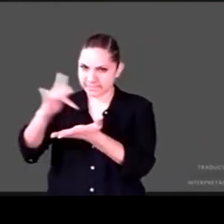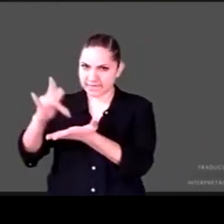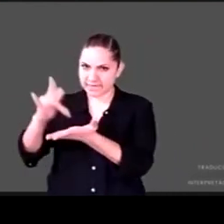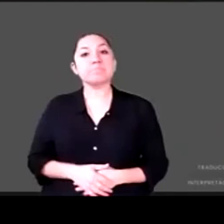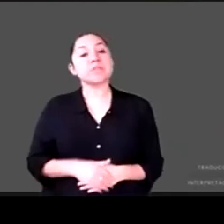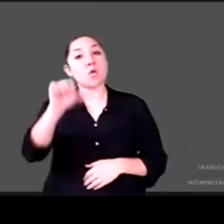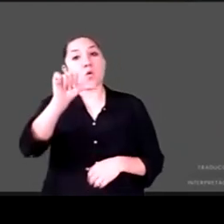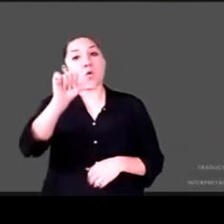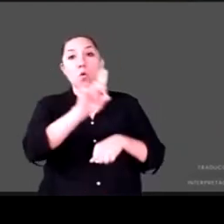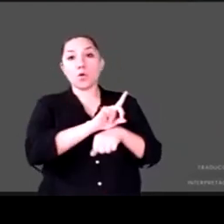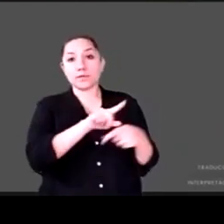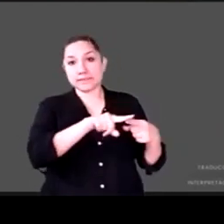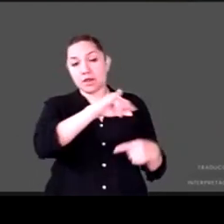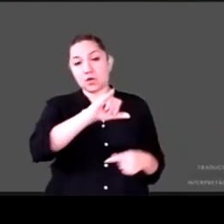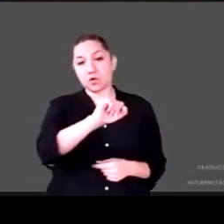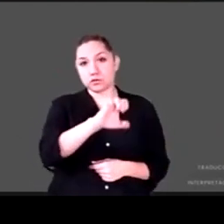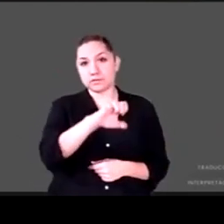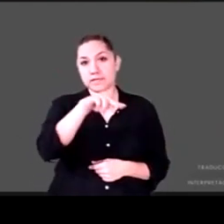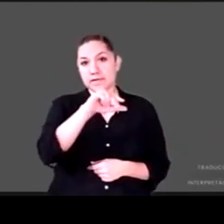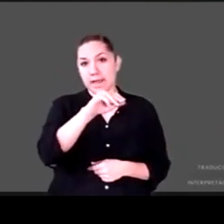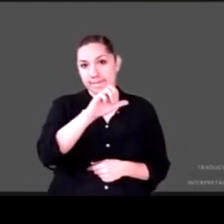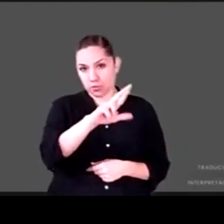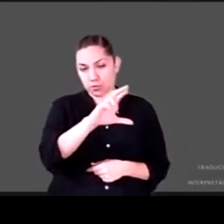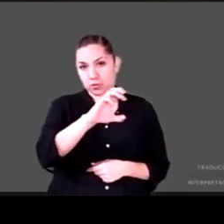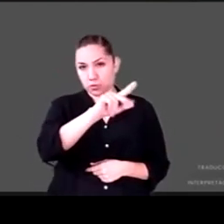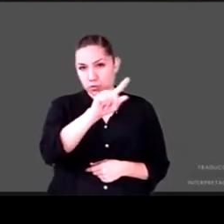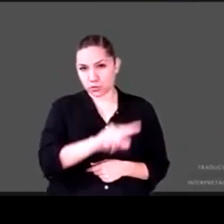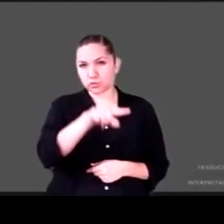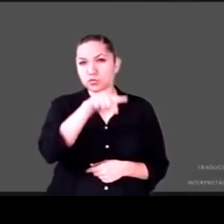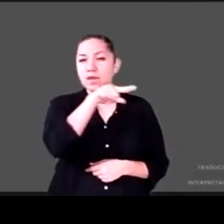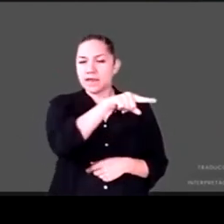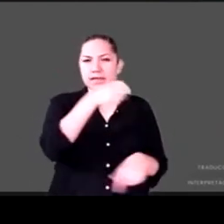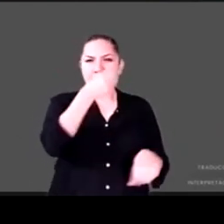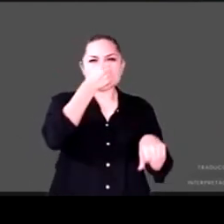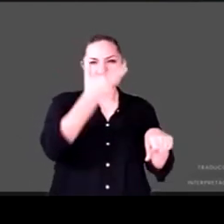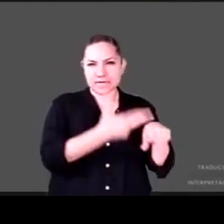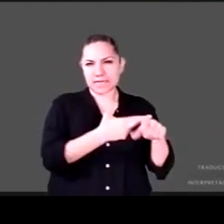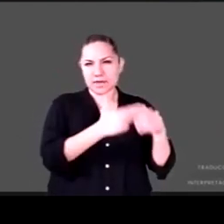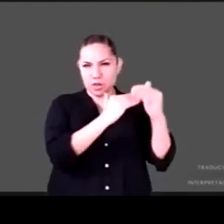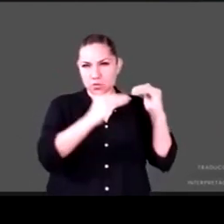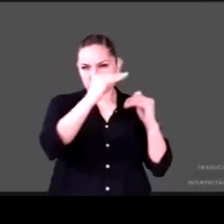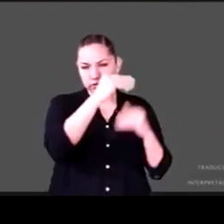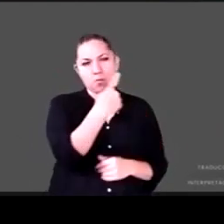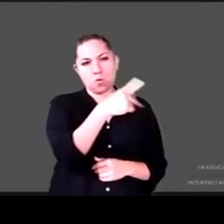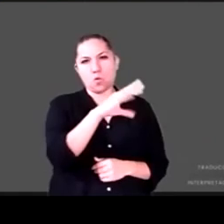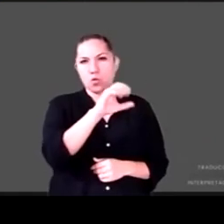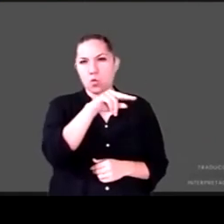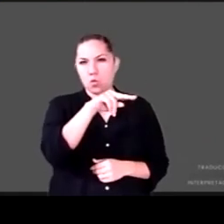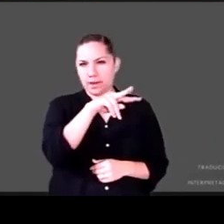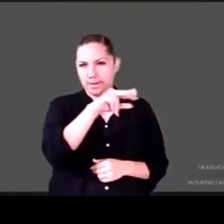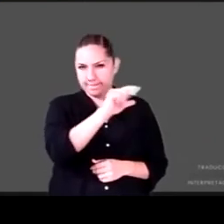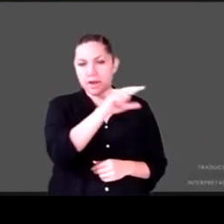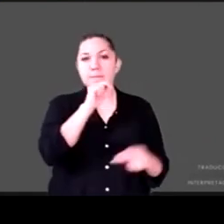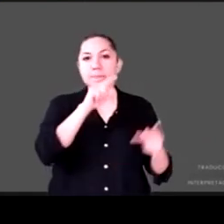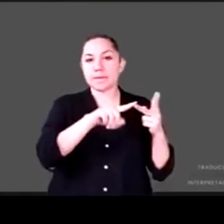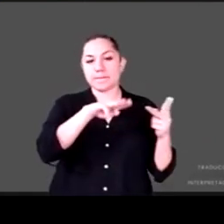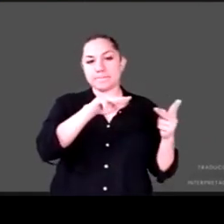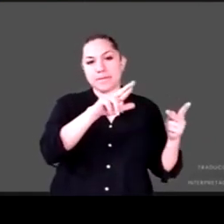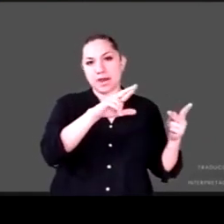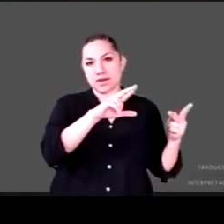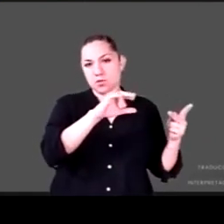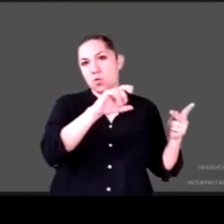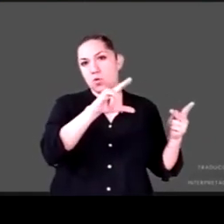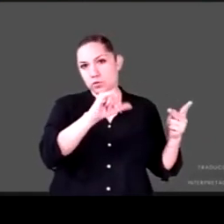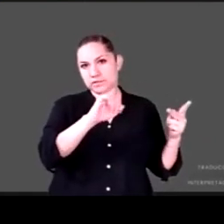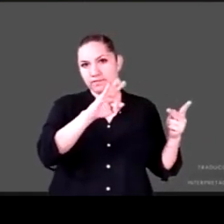nosotros José Nabor Cruz Marcelo, el secretario ejecutivo del CONEVAL. Está también Mario Luis Fuentes, académico de la UNAM,